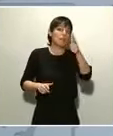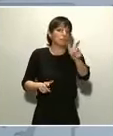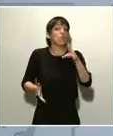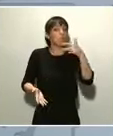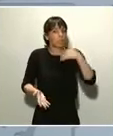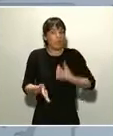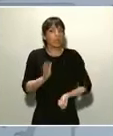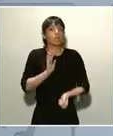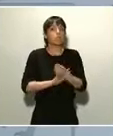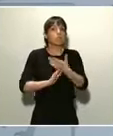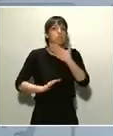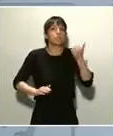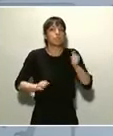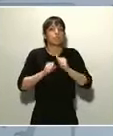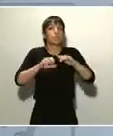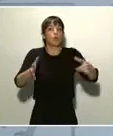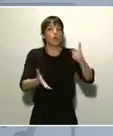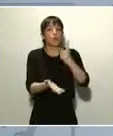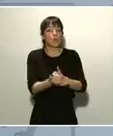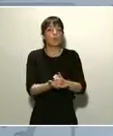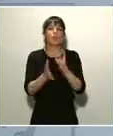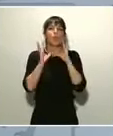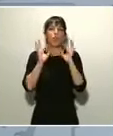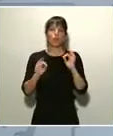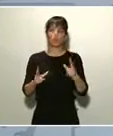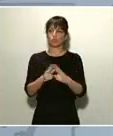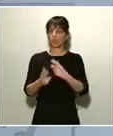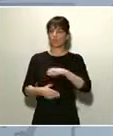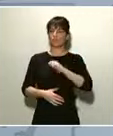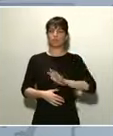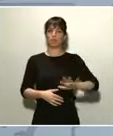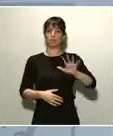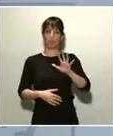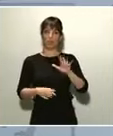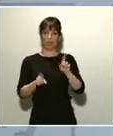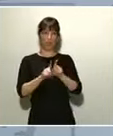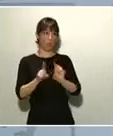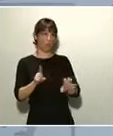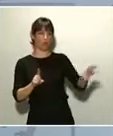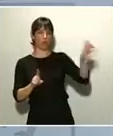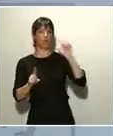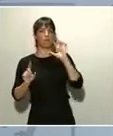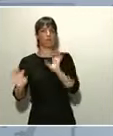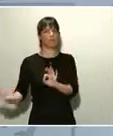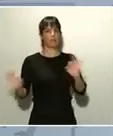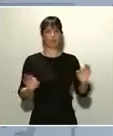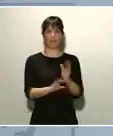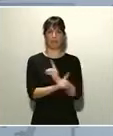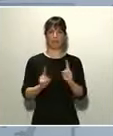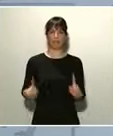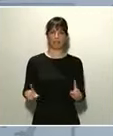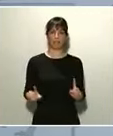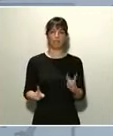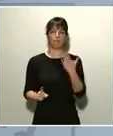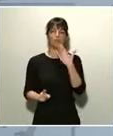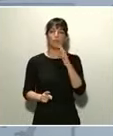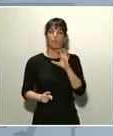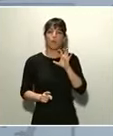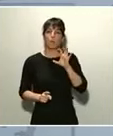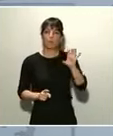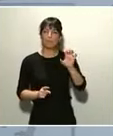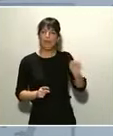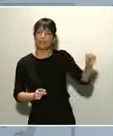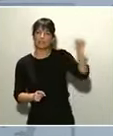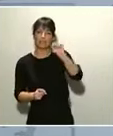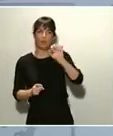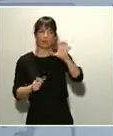española, como el conjunto de las sociedades occidentales, esté preparada. Uno mira a Asia y mira países pequeños u otros países más grandes y